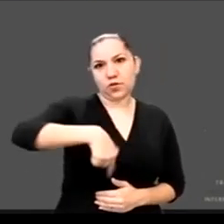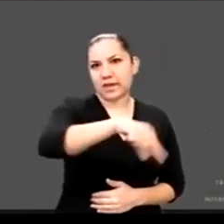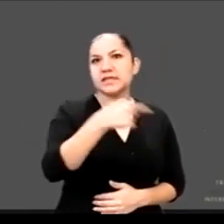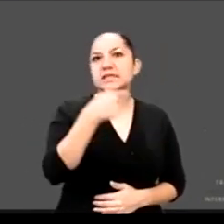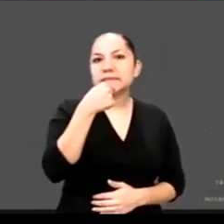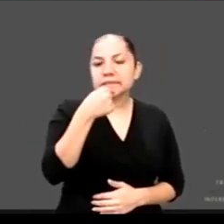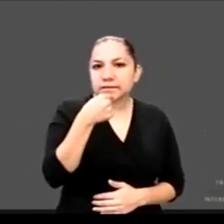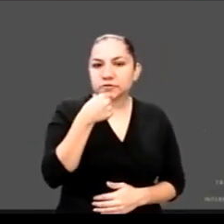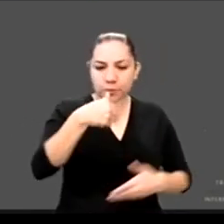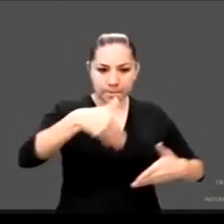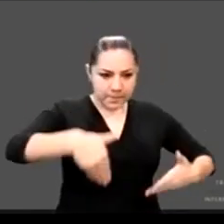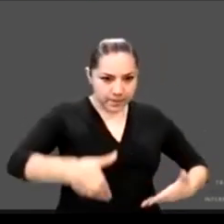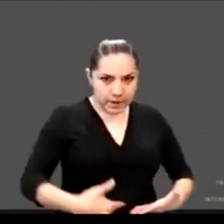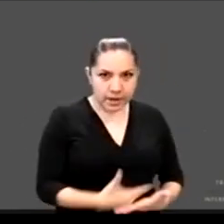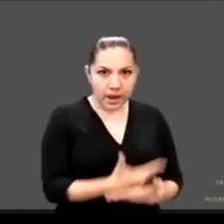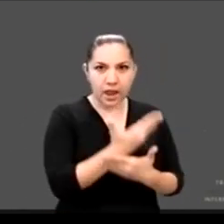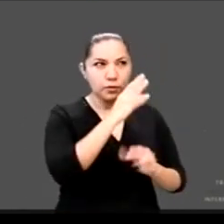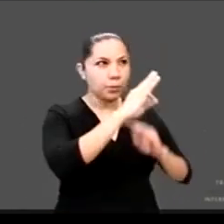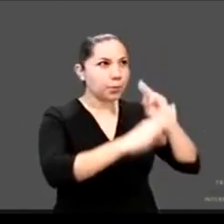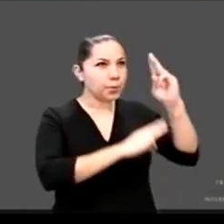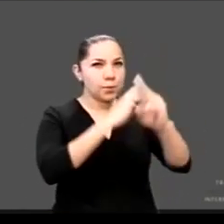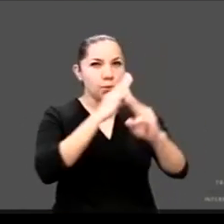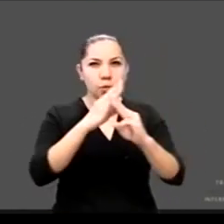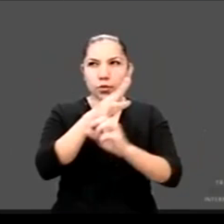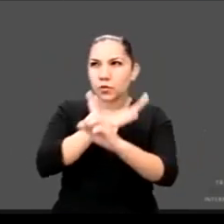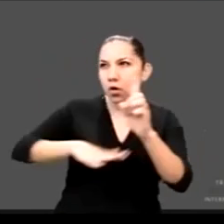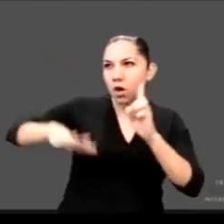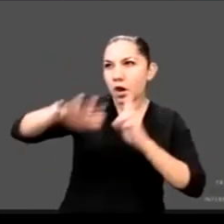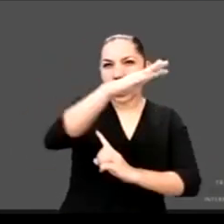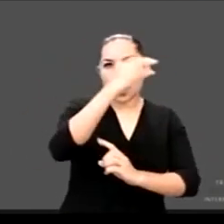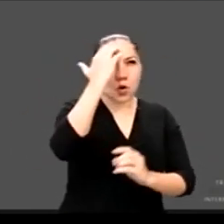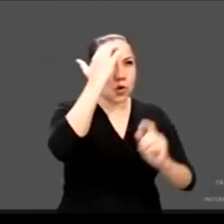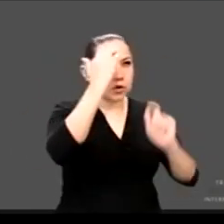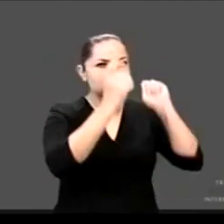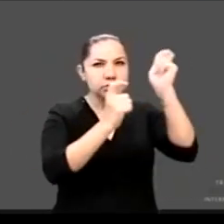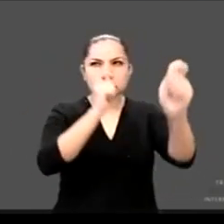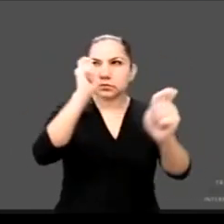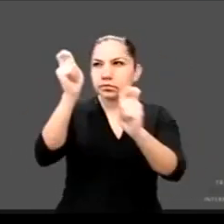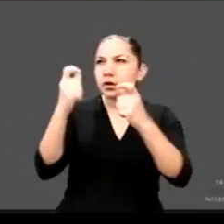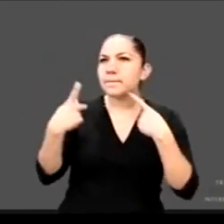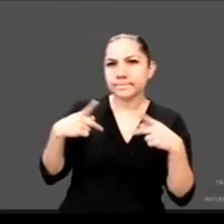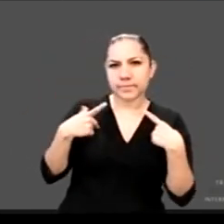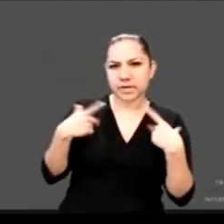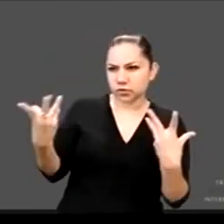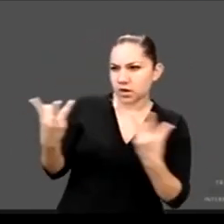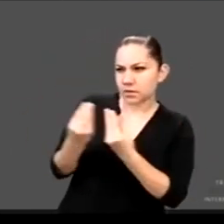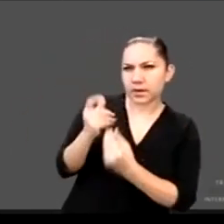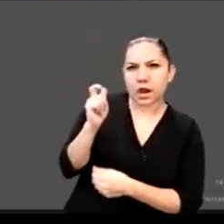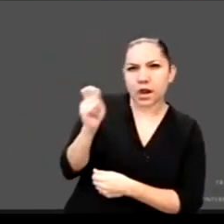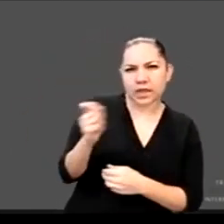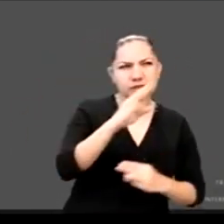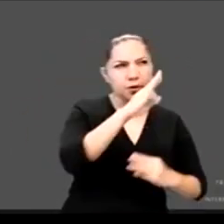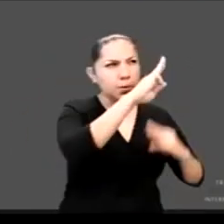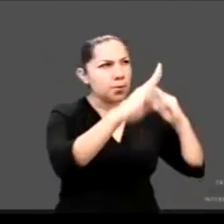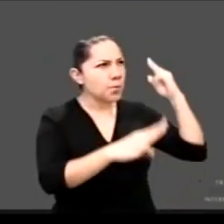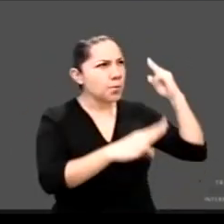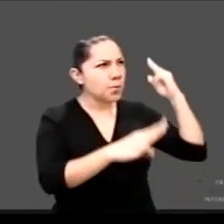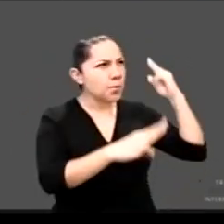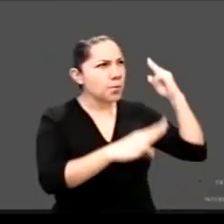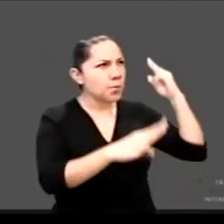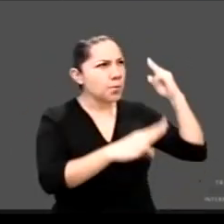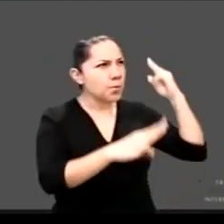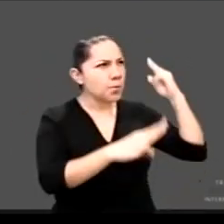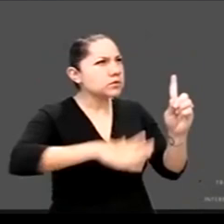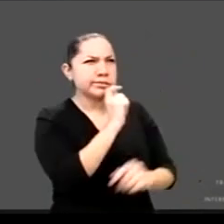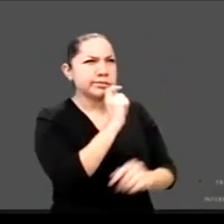explorar dónde están, con quién están y cómo es el lugar en el que están. Es muy importante que juntos sociedad y gobierno